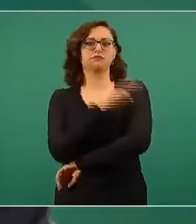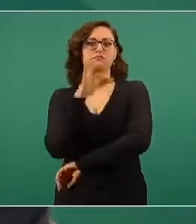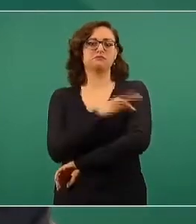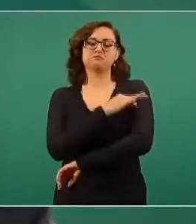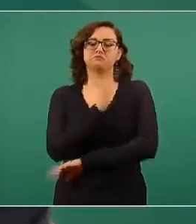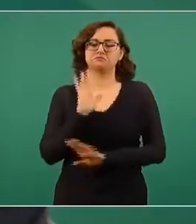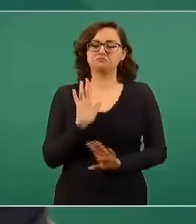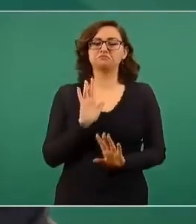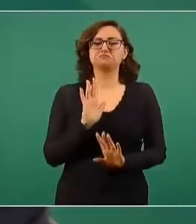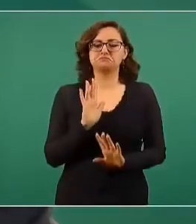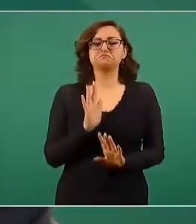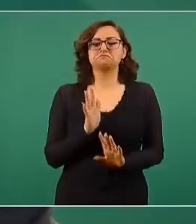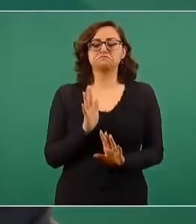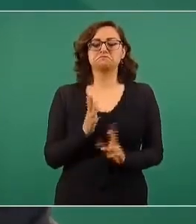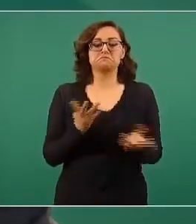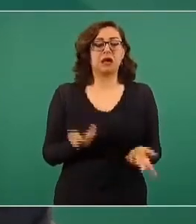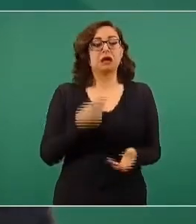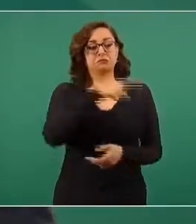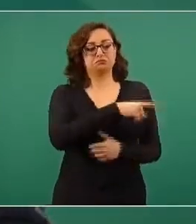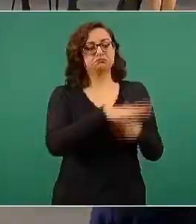convencer, no imponer nada.